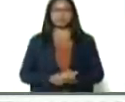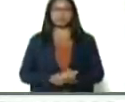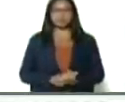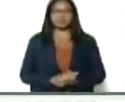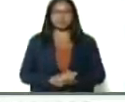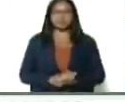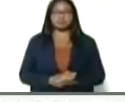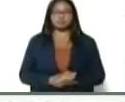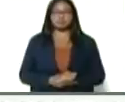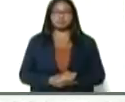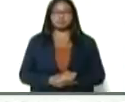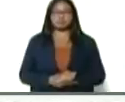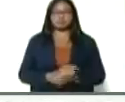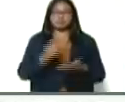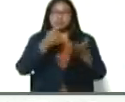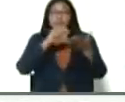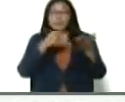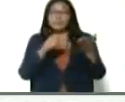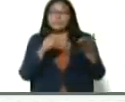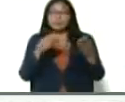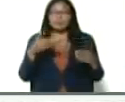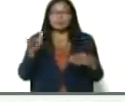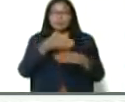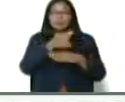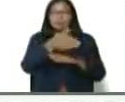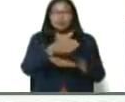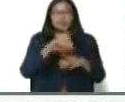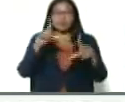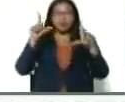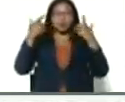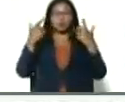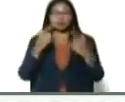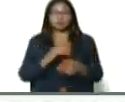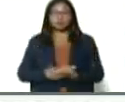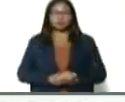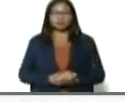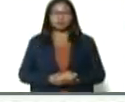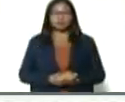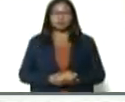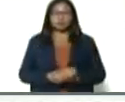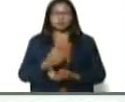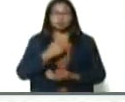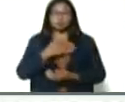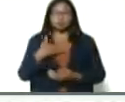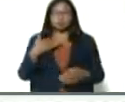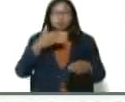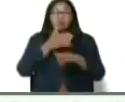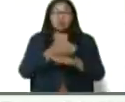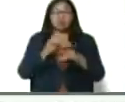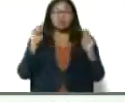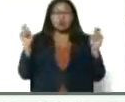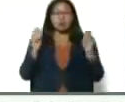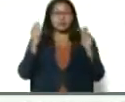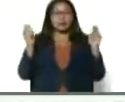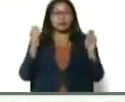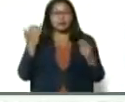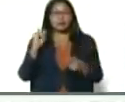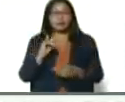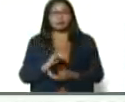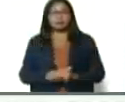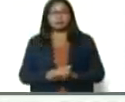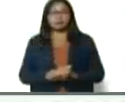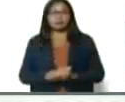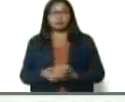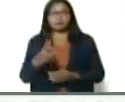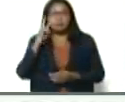marque, mi amarras, esa faena de pesca, con los pescadores, de la guaira, quiero ir ahora, en esta jornada, para meter,